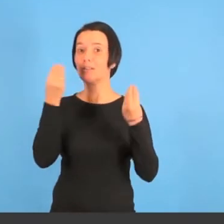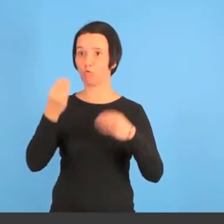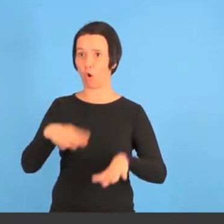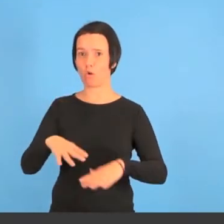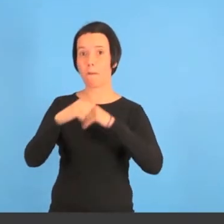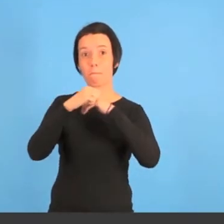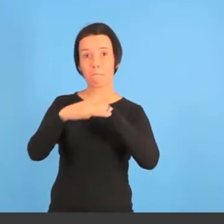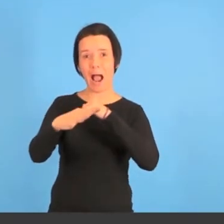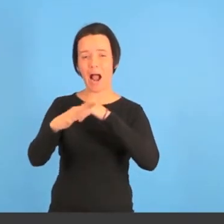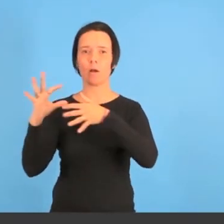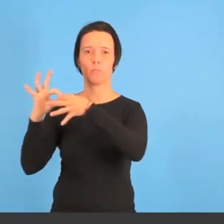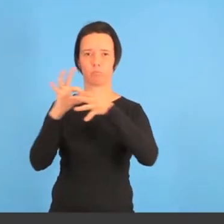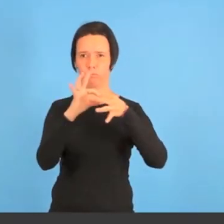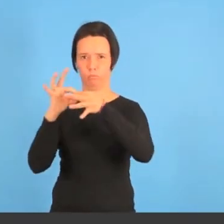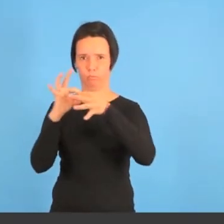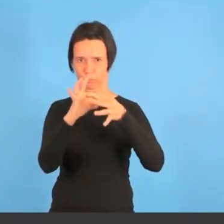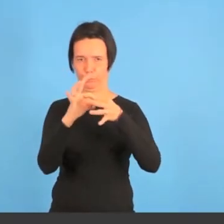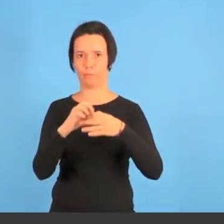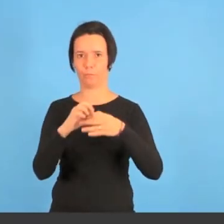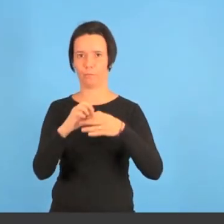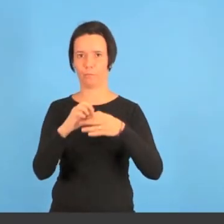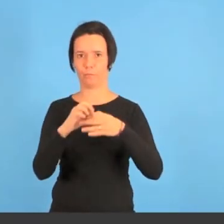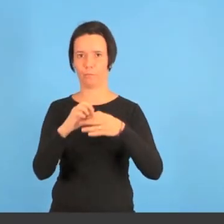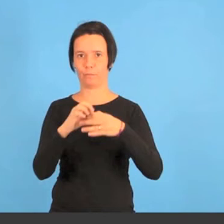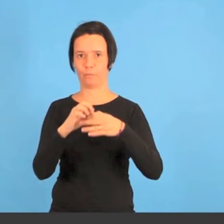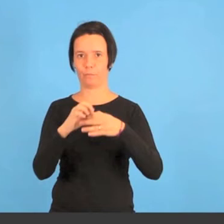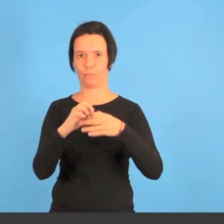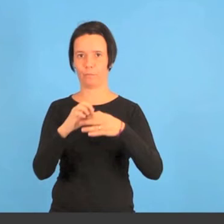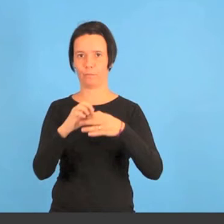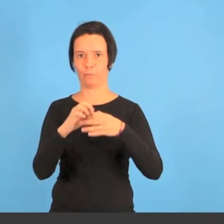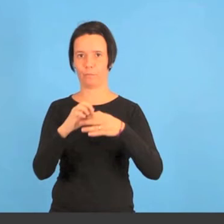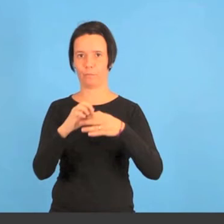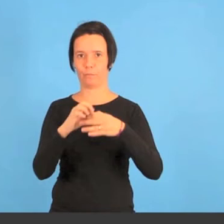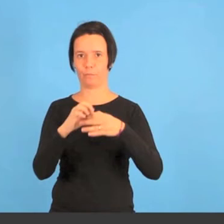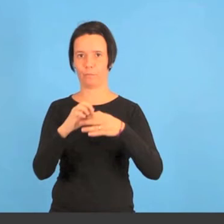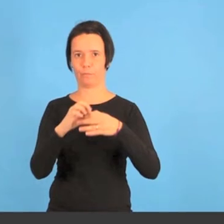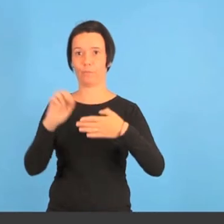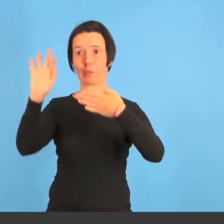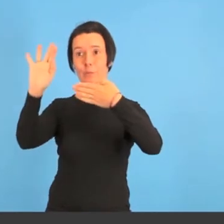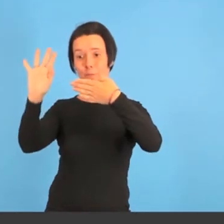La historia de El Campello y sus gentes, está estrechamente relacionada con el mar.